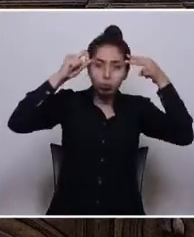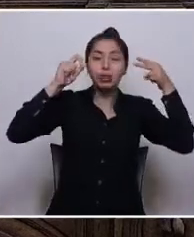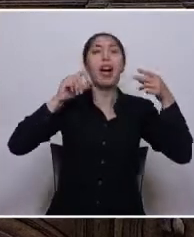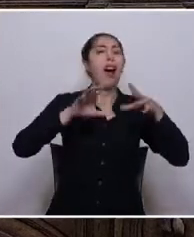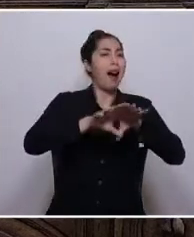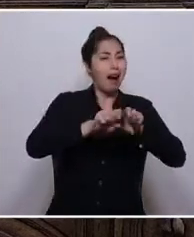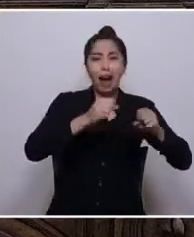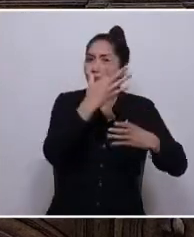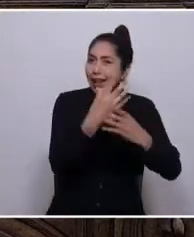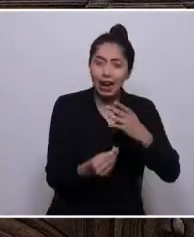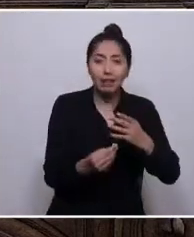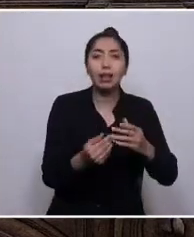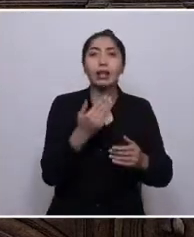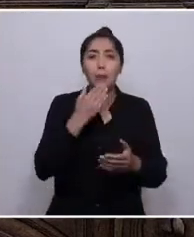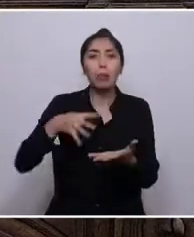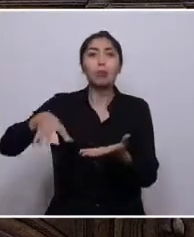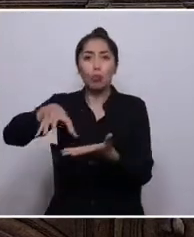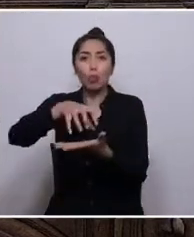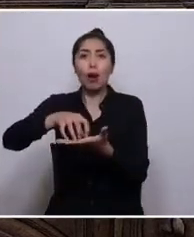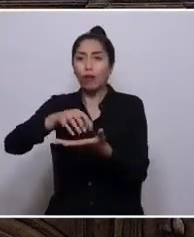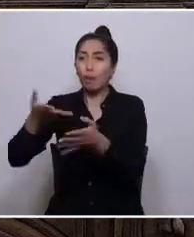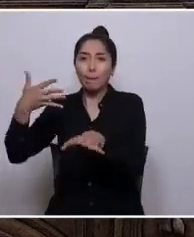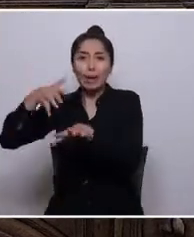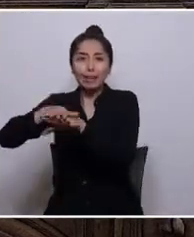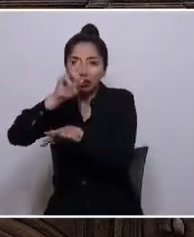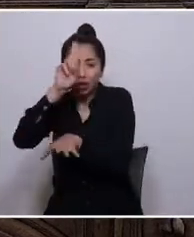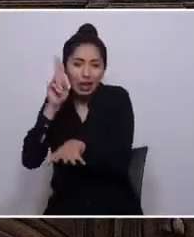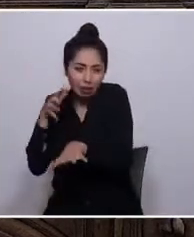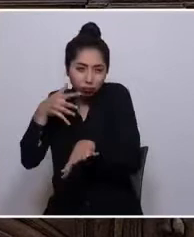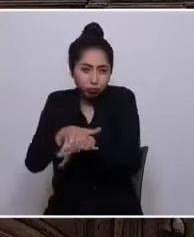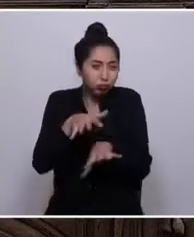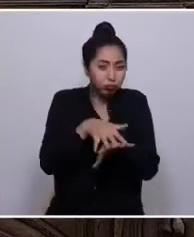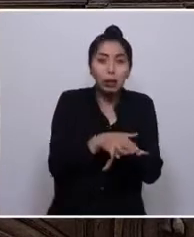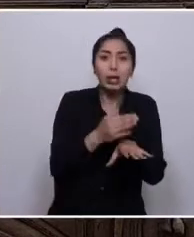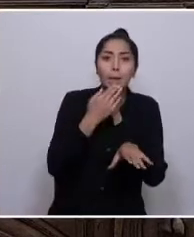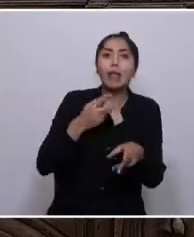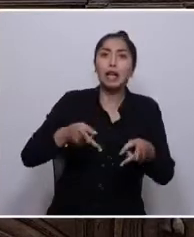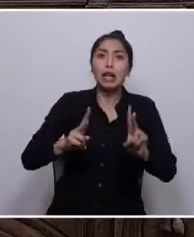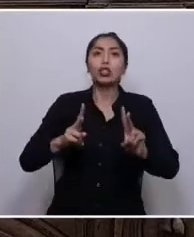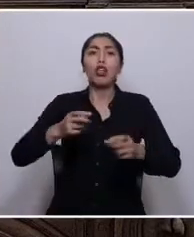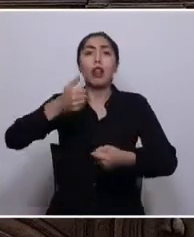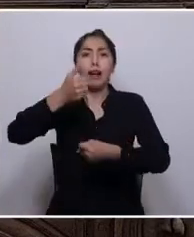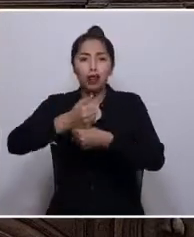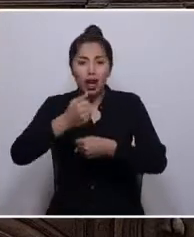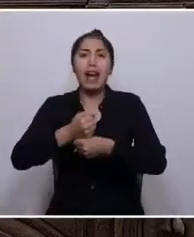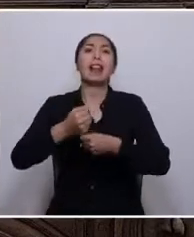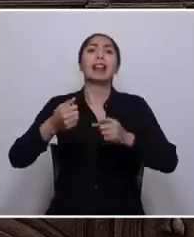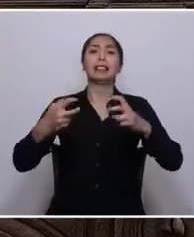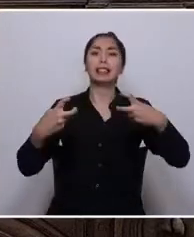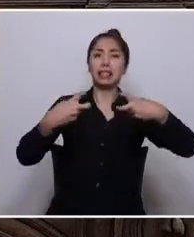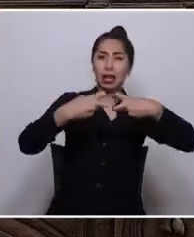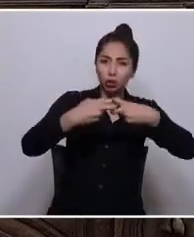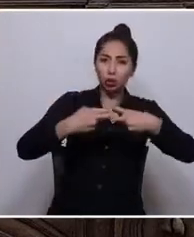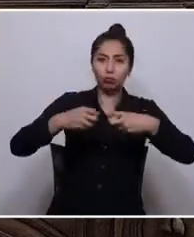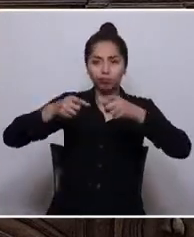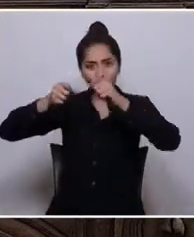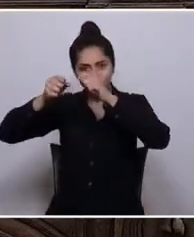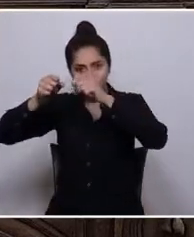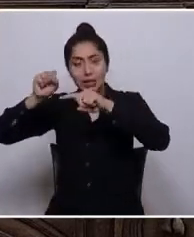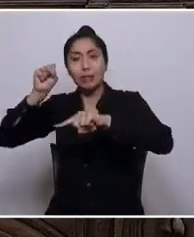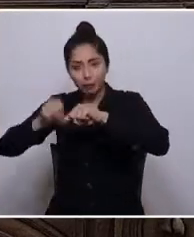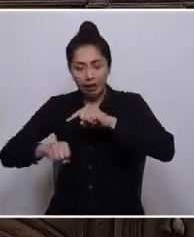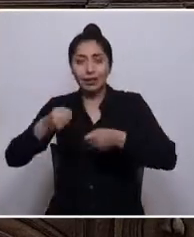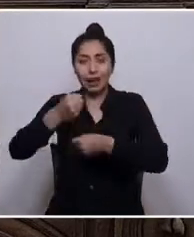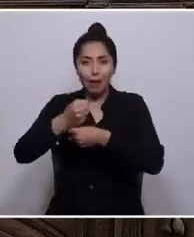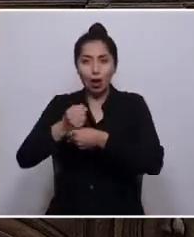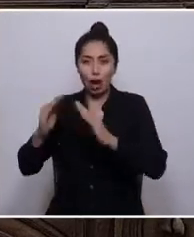también sea reconocido como sujeto de derecho. Por los derechos laborales, la sindicalización, el reconocimiento al trabajo doméstico y las labores